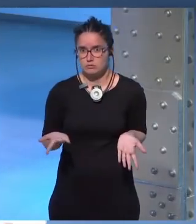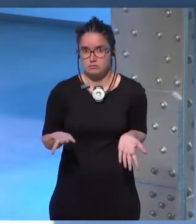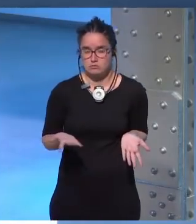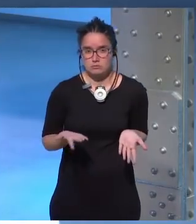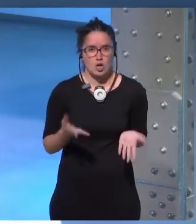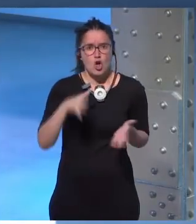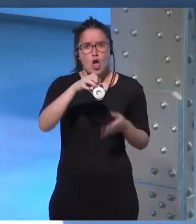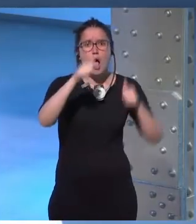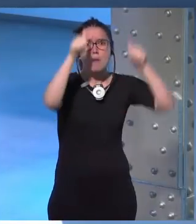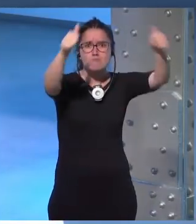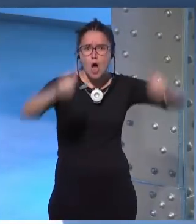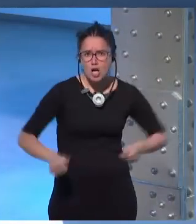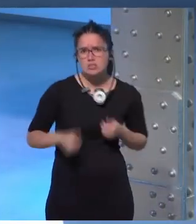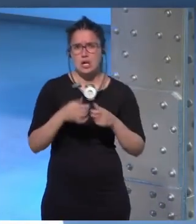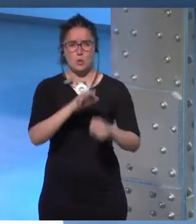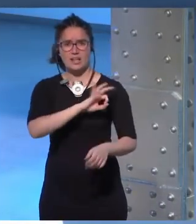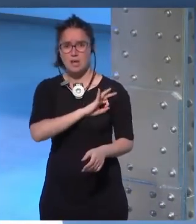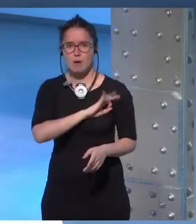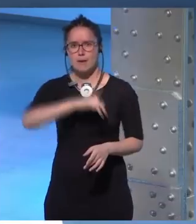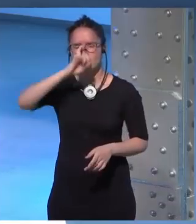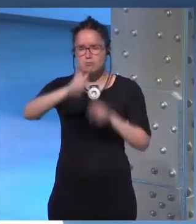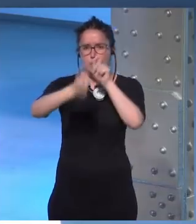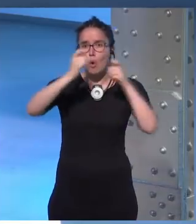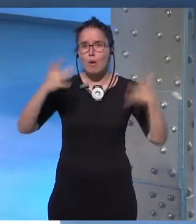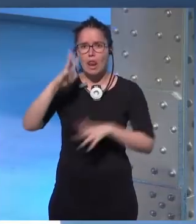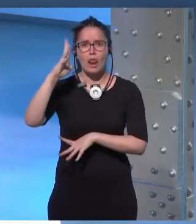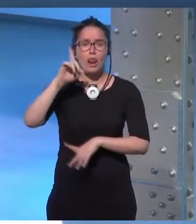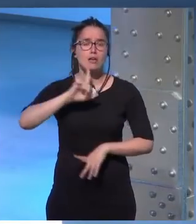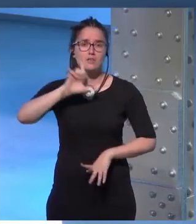llévate el póster llévate la chapa pero quédate con lo de lesbianas en el espacio